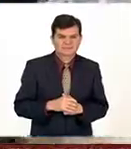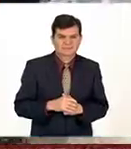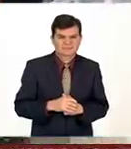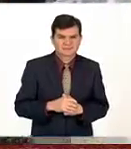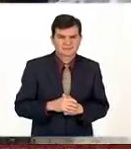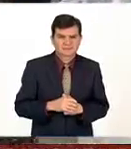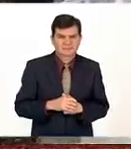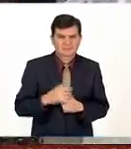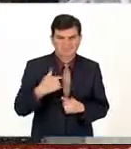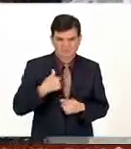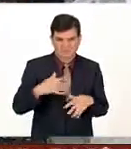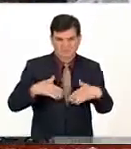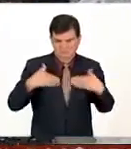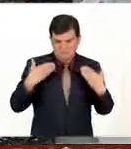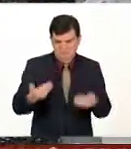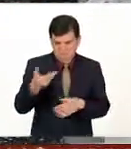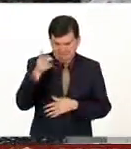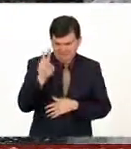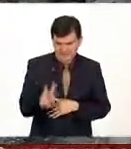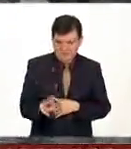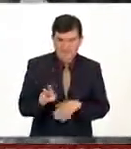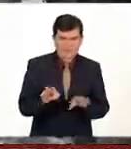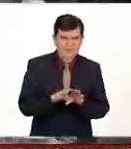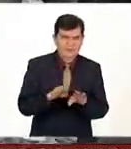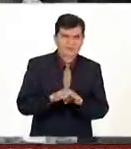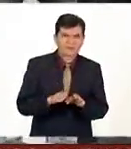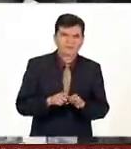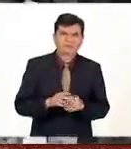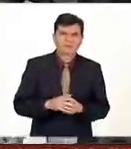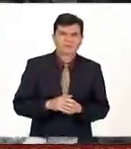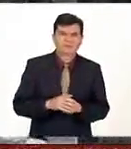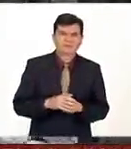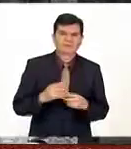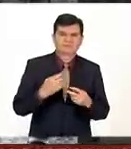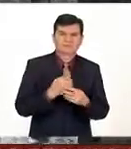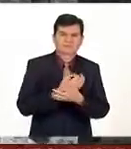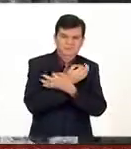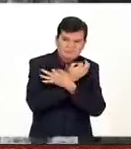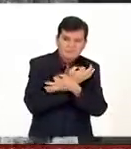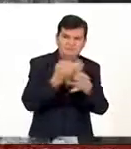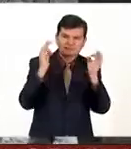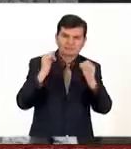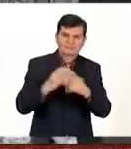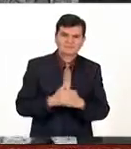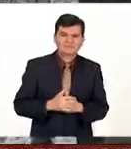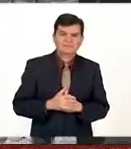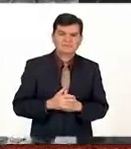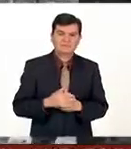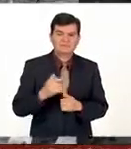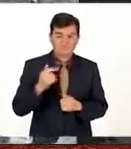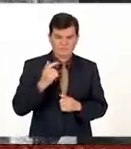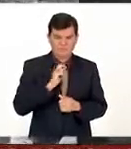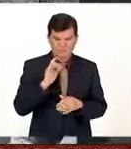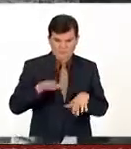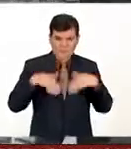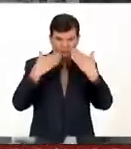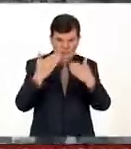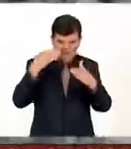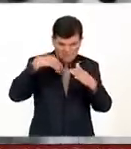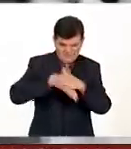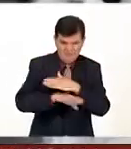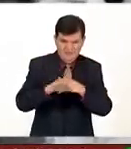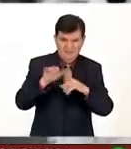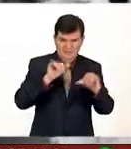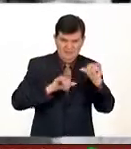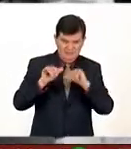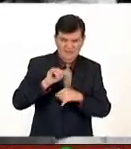me voy a sincerar verdad a pesar que estamos en voz pública me voy a sincerar o sea yo cuando llego este laboratorio